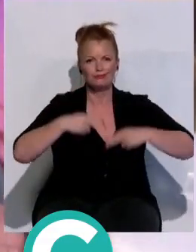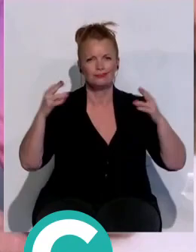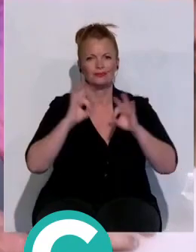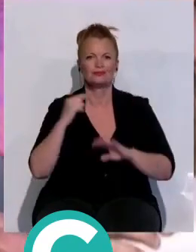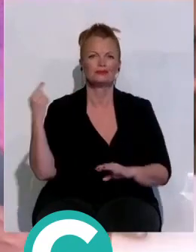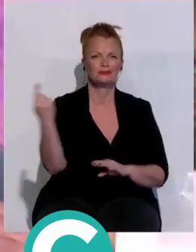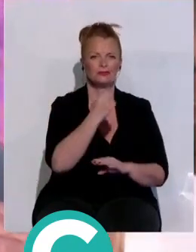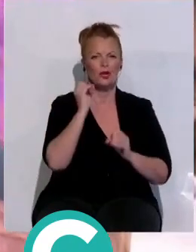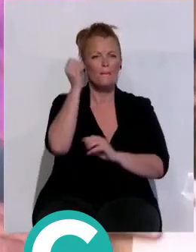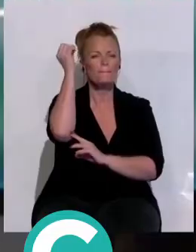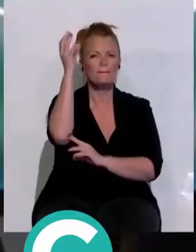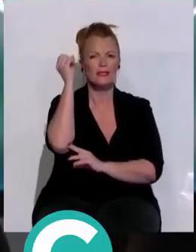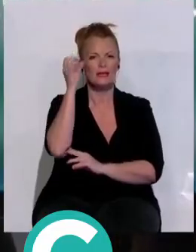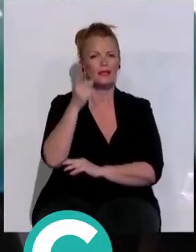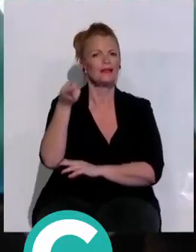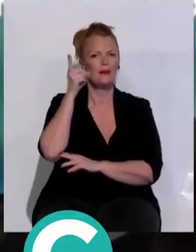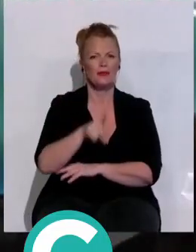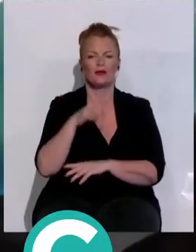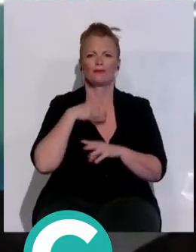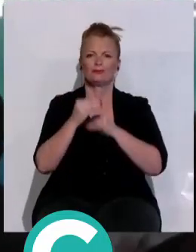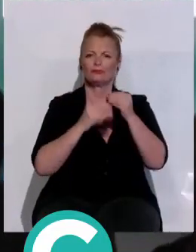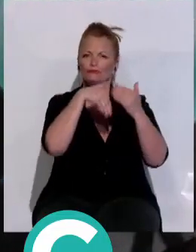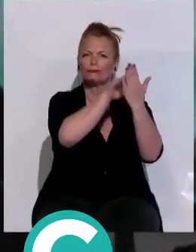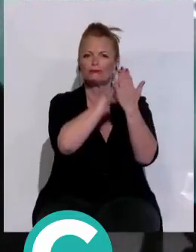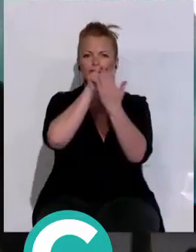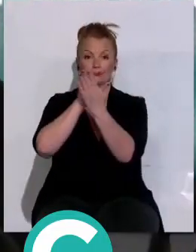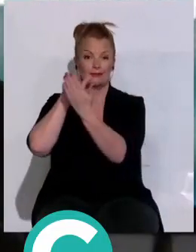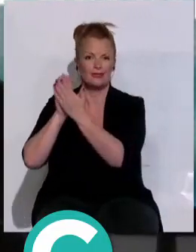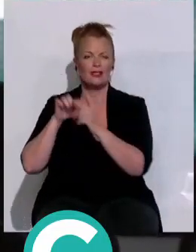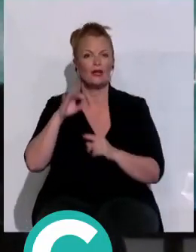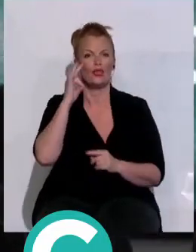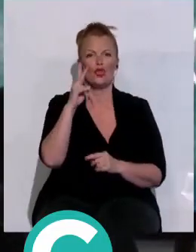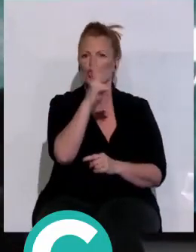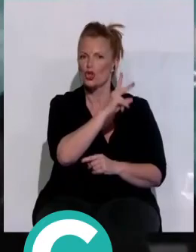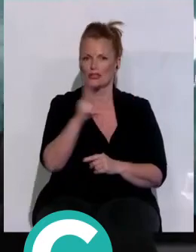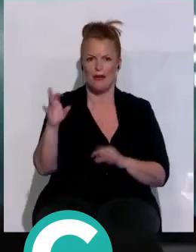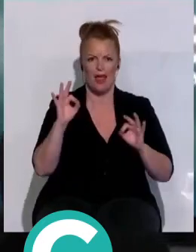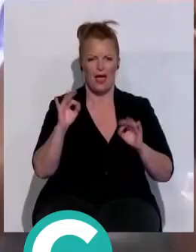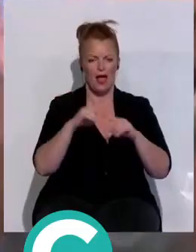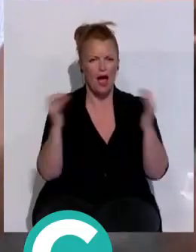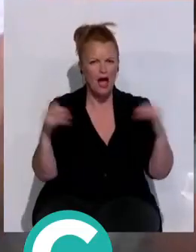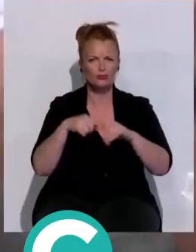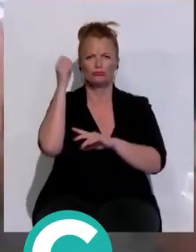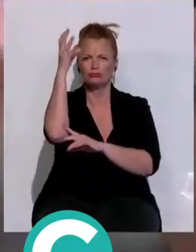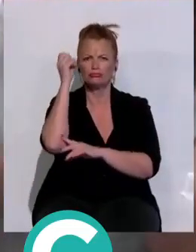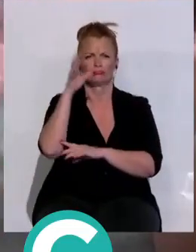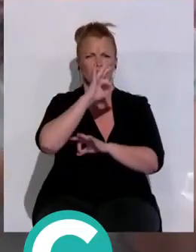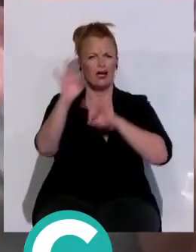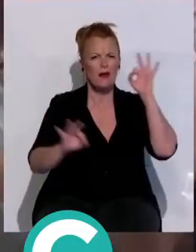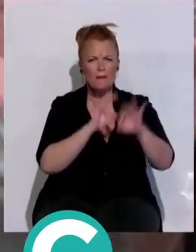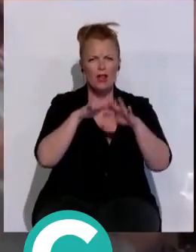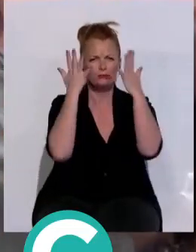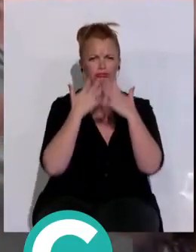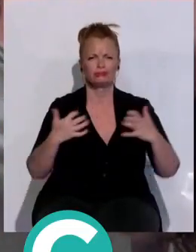formación con mítines y la simbólica pegada de carteles. Por delante, dos semanas de actos, discursos, asambleas y encuentros